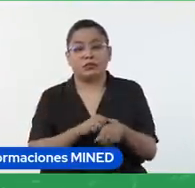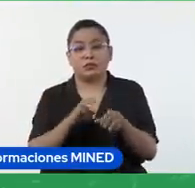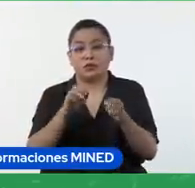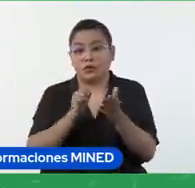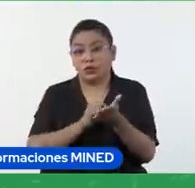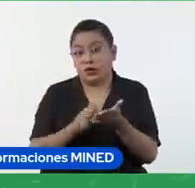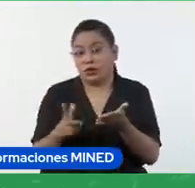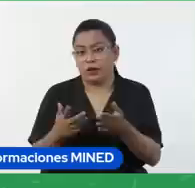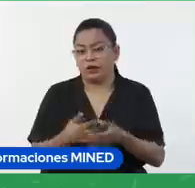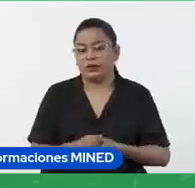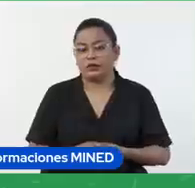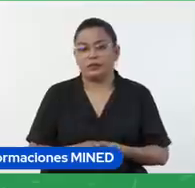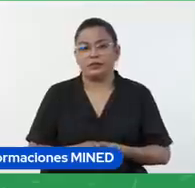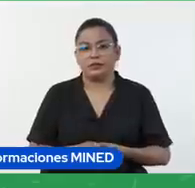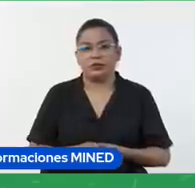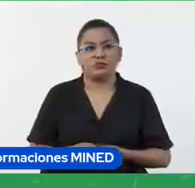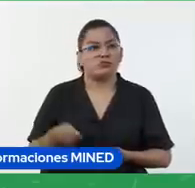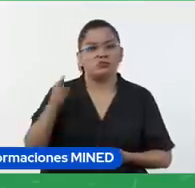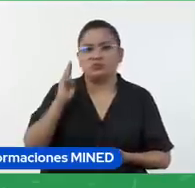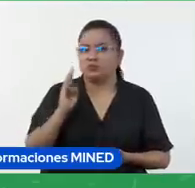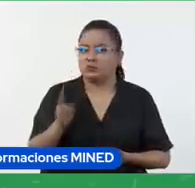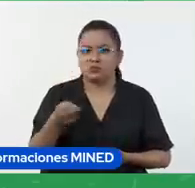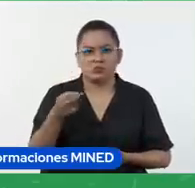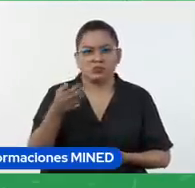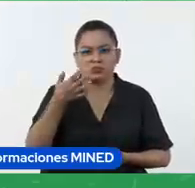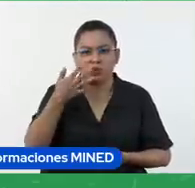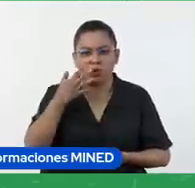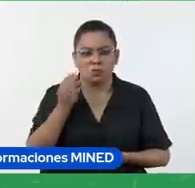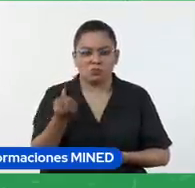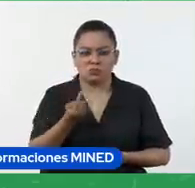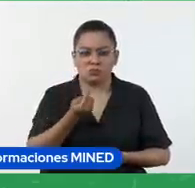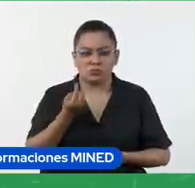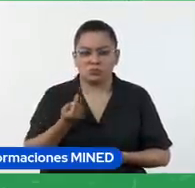ya no es lo mismo que pongamos solo